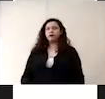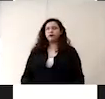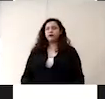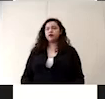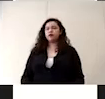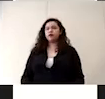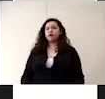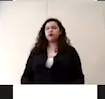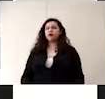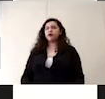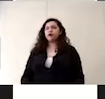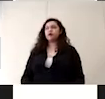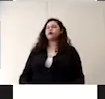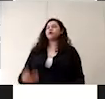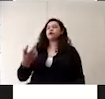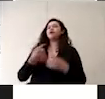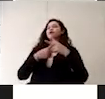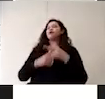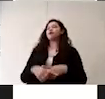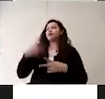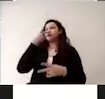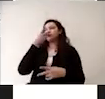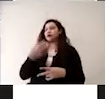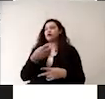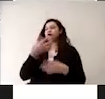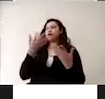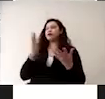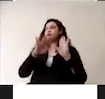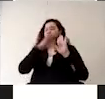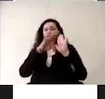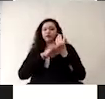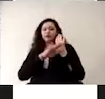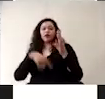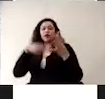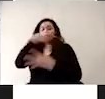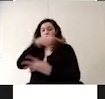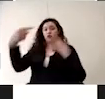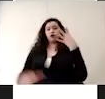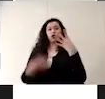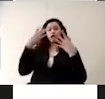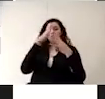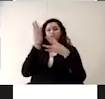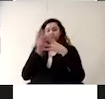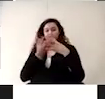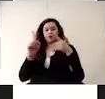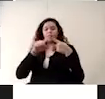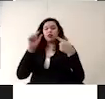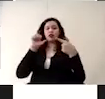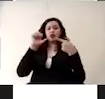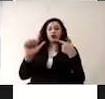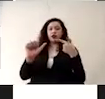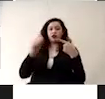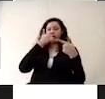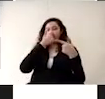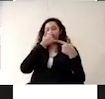Como mencionamos al principio, este apartado se divide en cuatro fases. La fase A, que se refiere a las